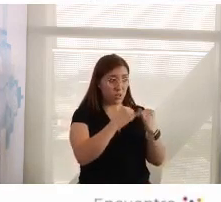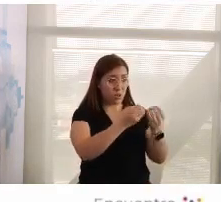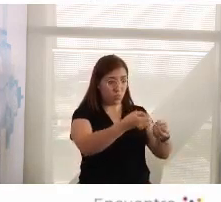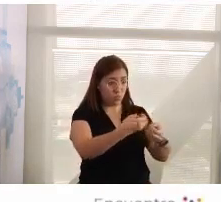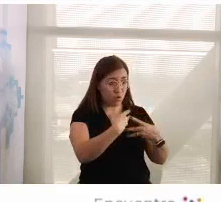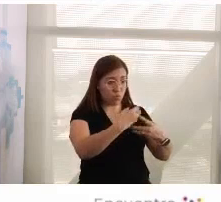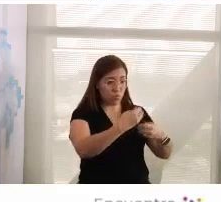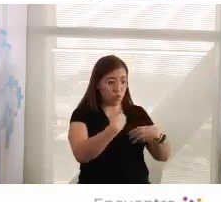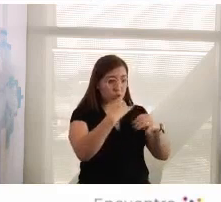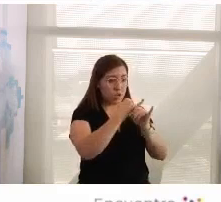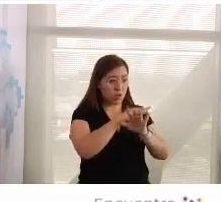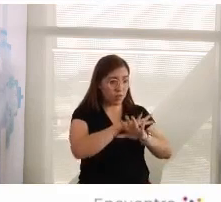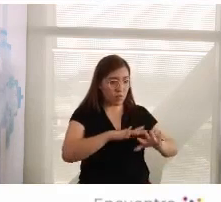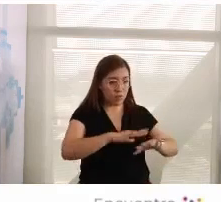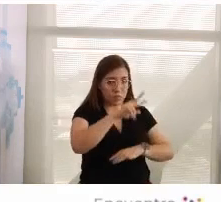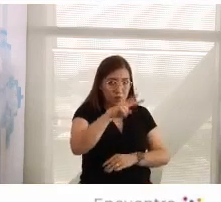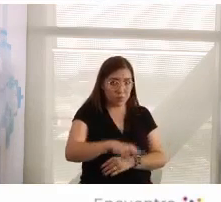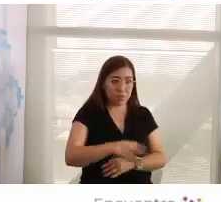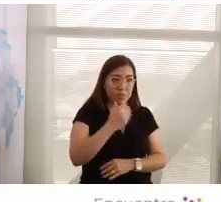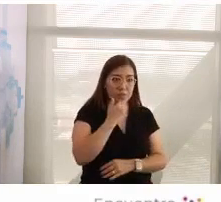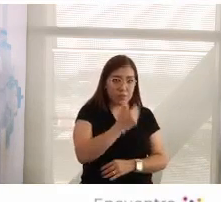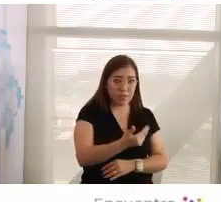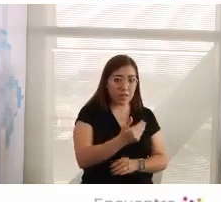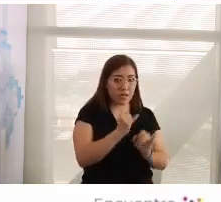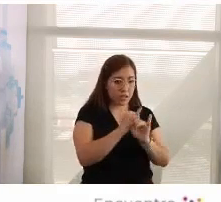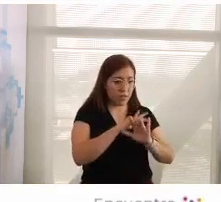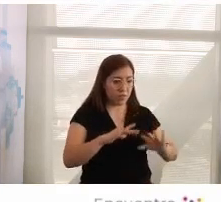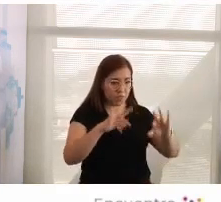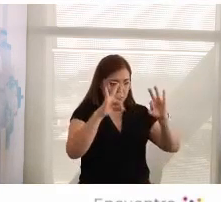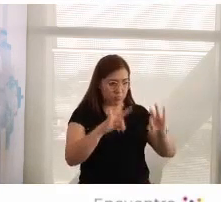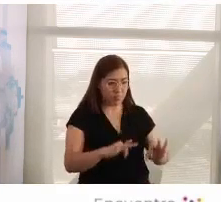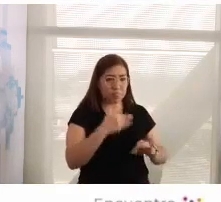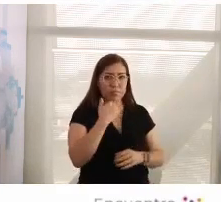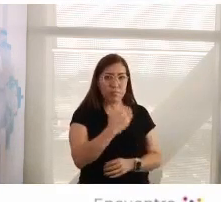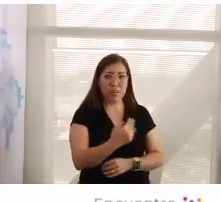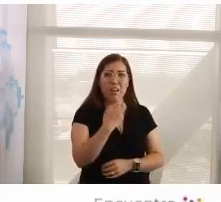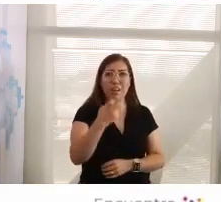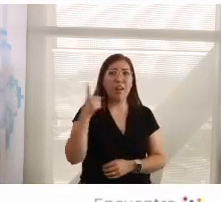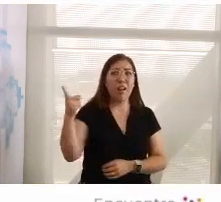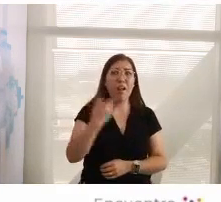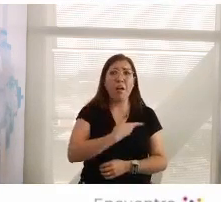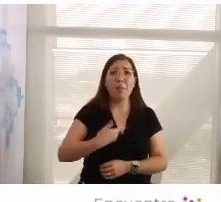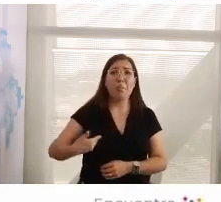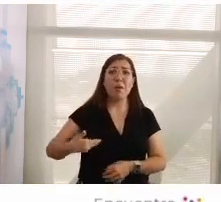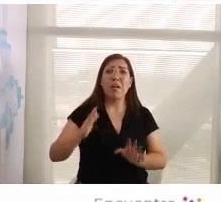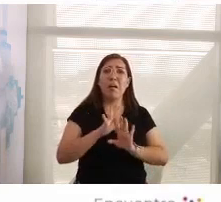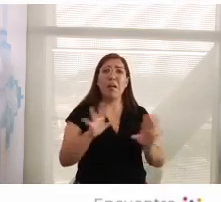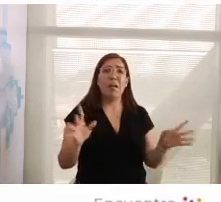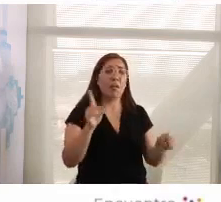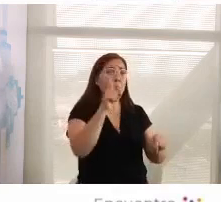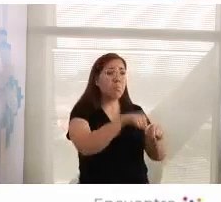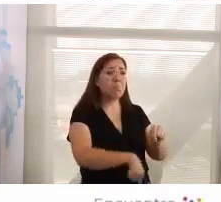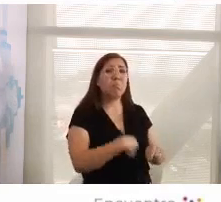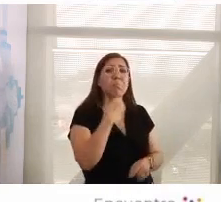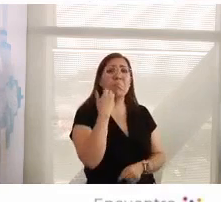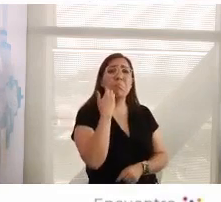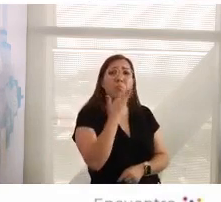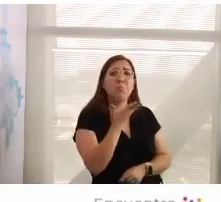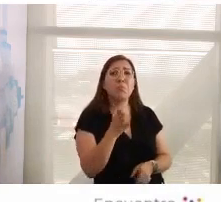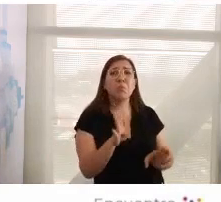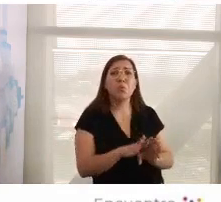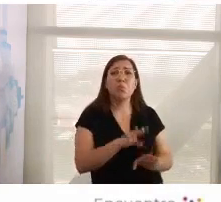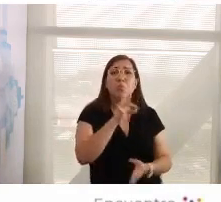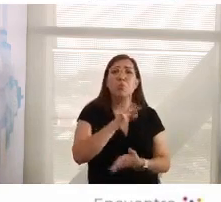información y de información certera, las quiere centralizar en la